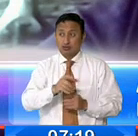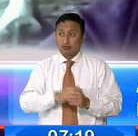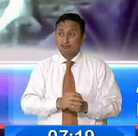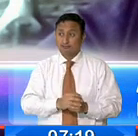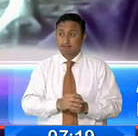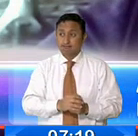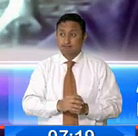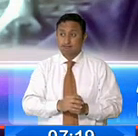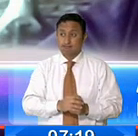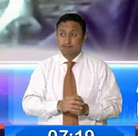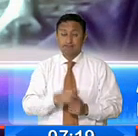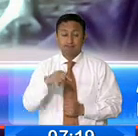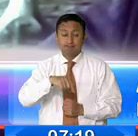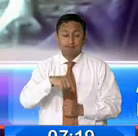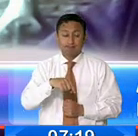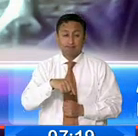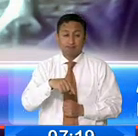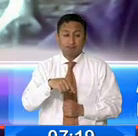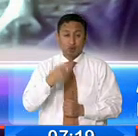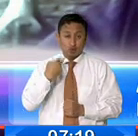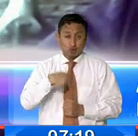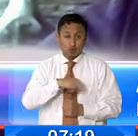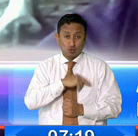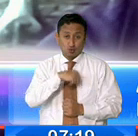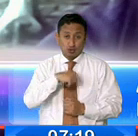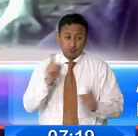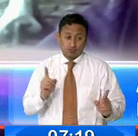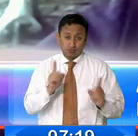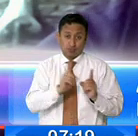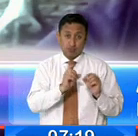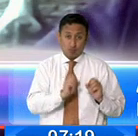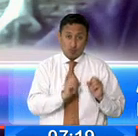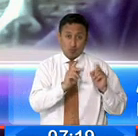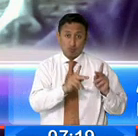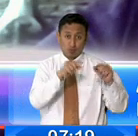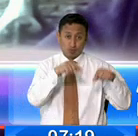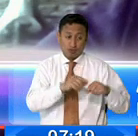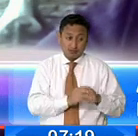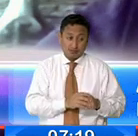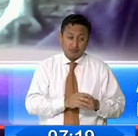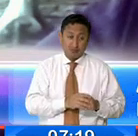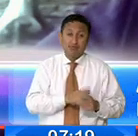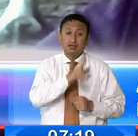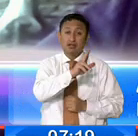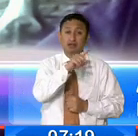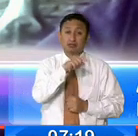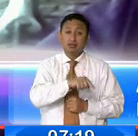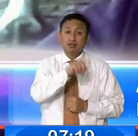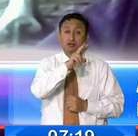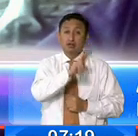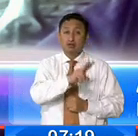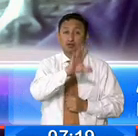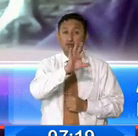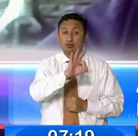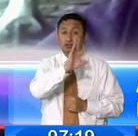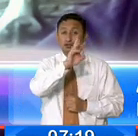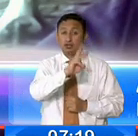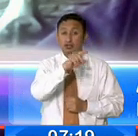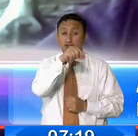acuerdo a esto, también nosotros hemos tenido la posibilidad de realizar 3.296